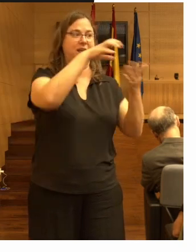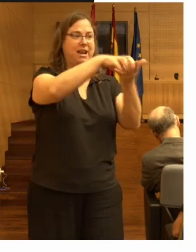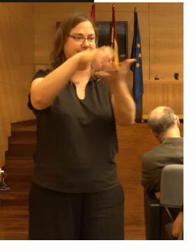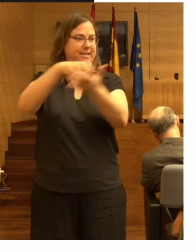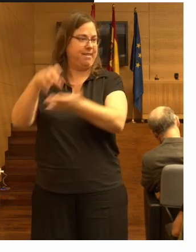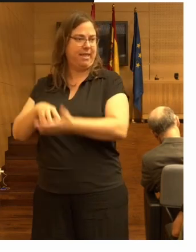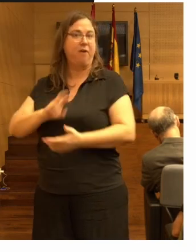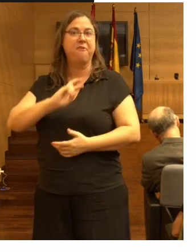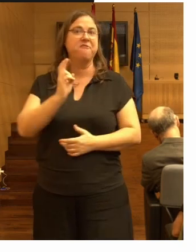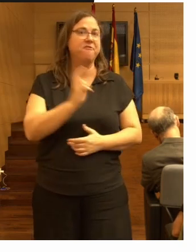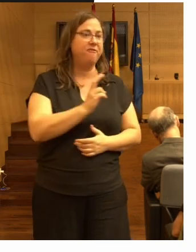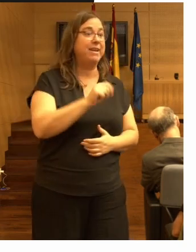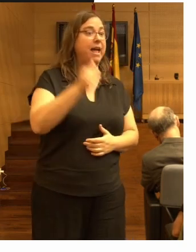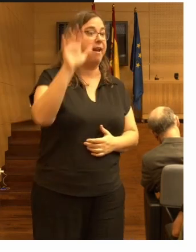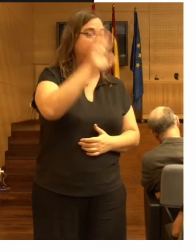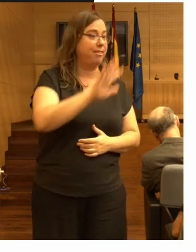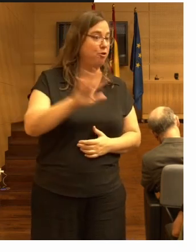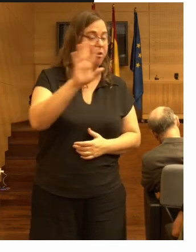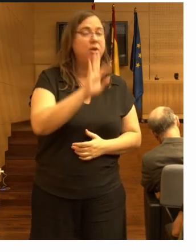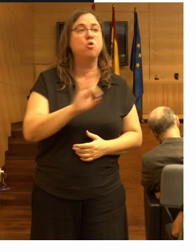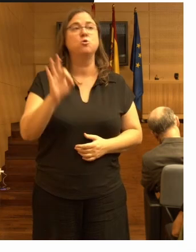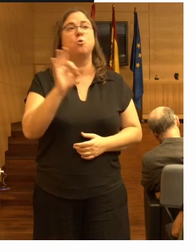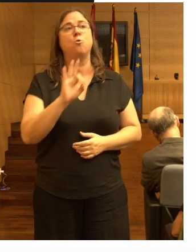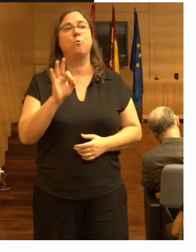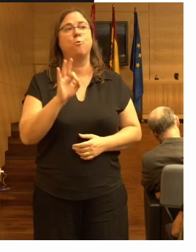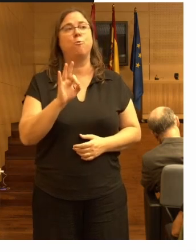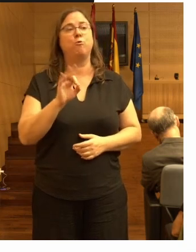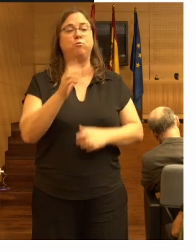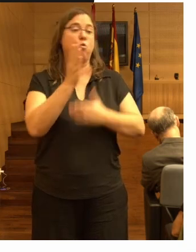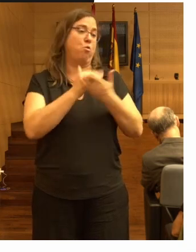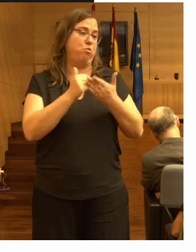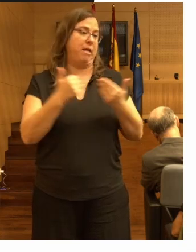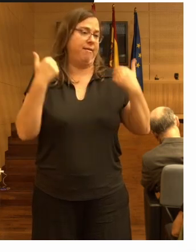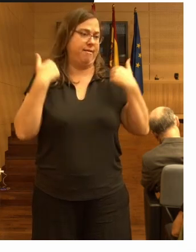nivel nacional o de la comunidad